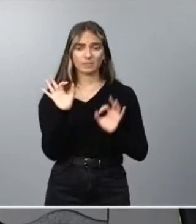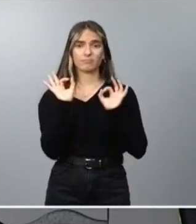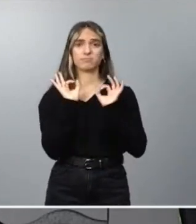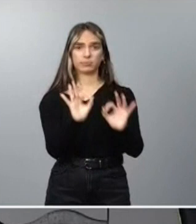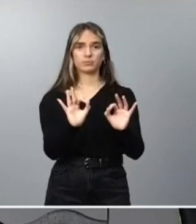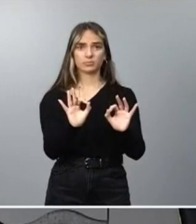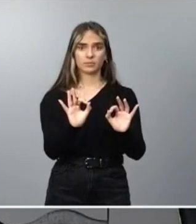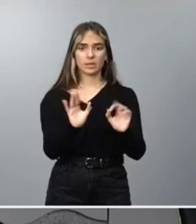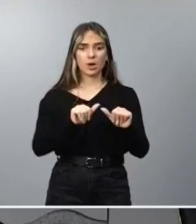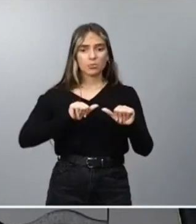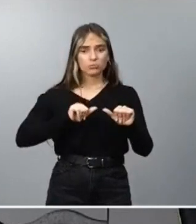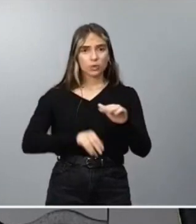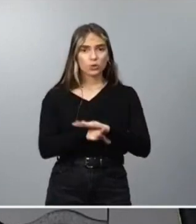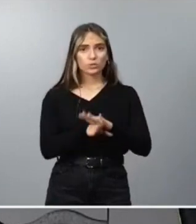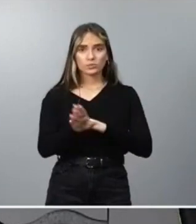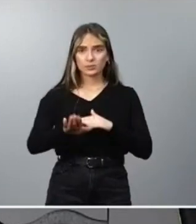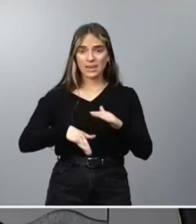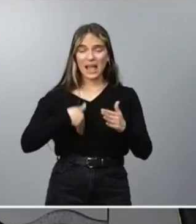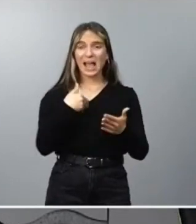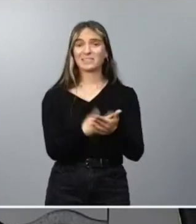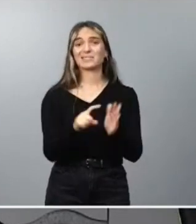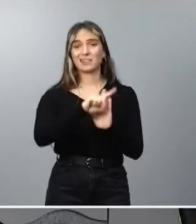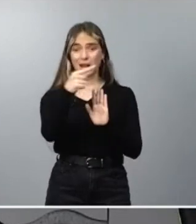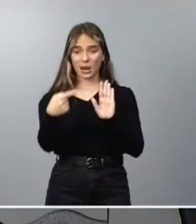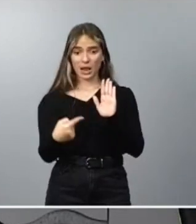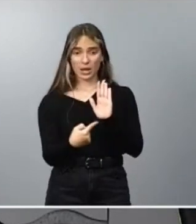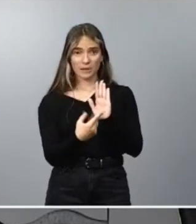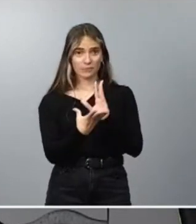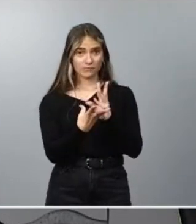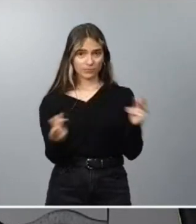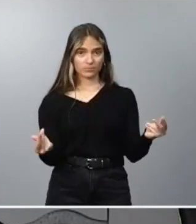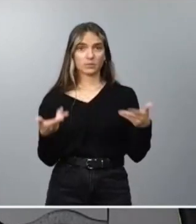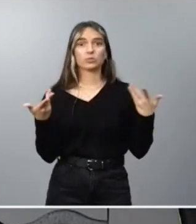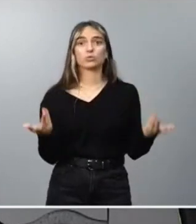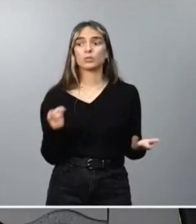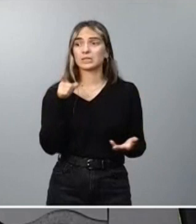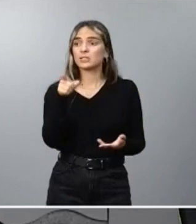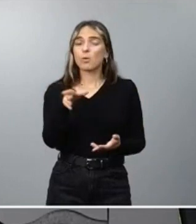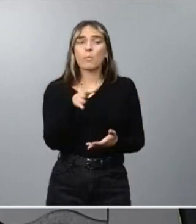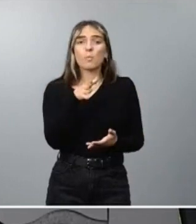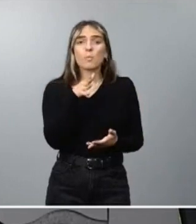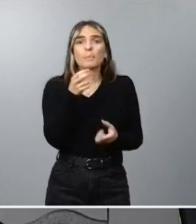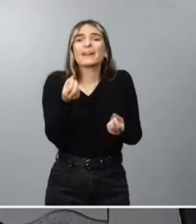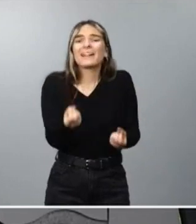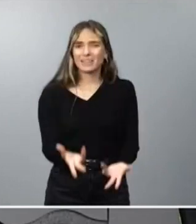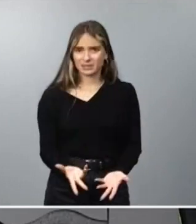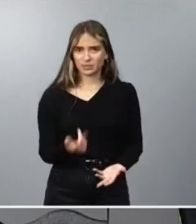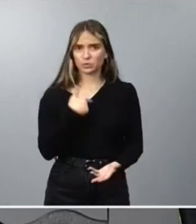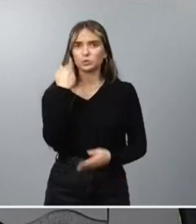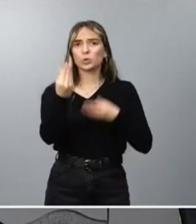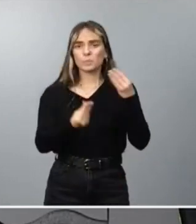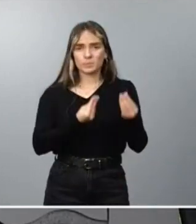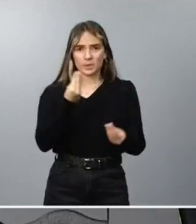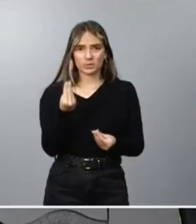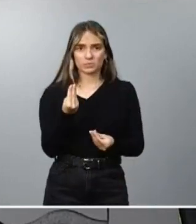tanto se deje de aplicar la ley. Por tanto, ¿a qué viene este viaje? ¿A qué viene esta provocación? Creo que es mucho más honesto